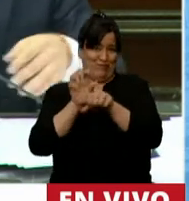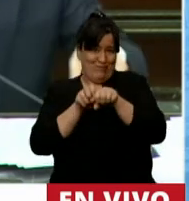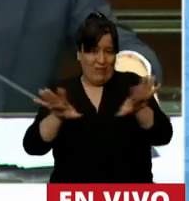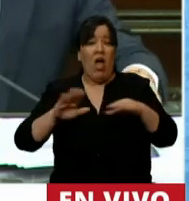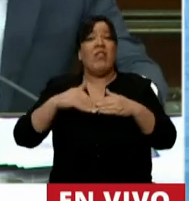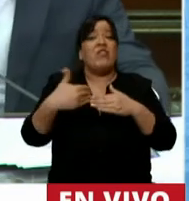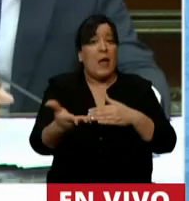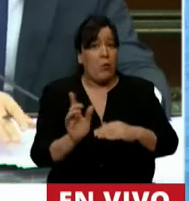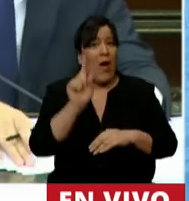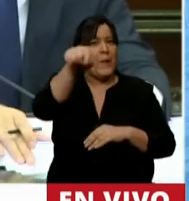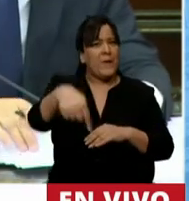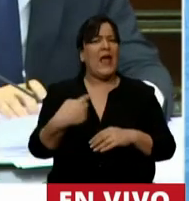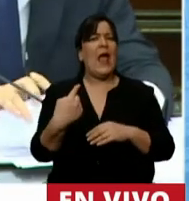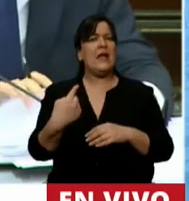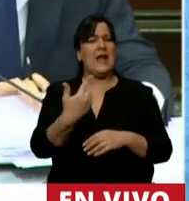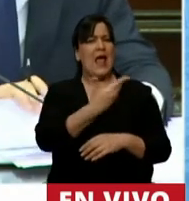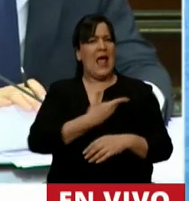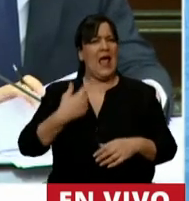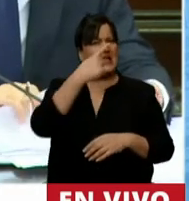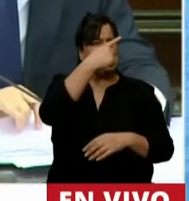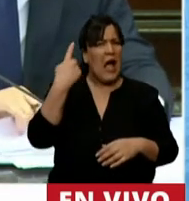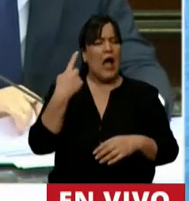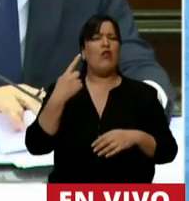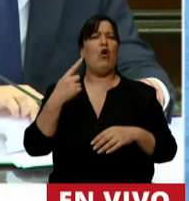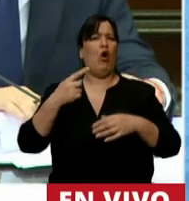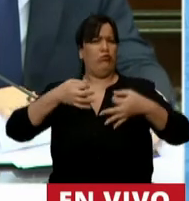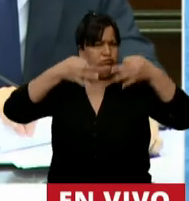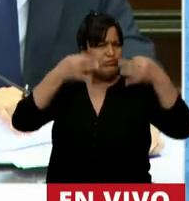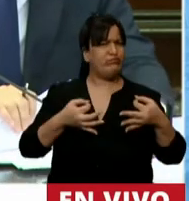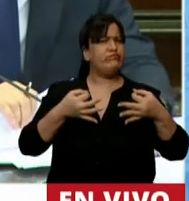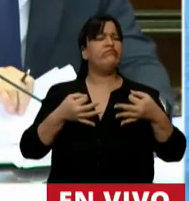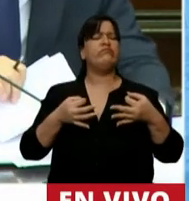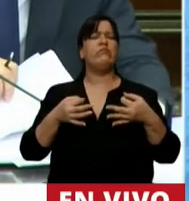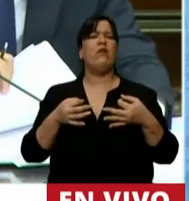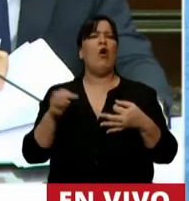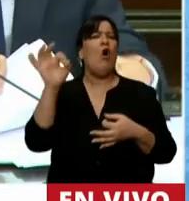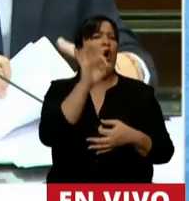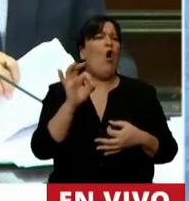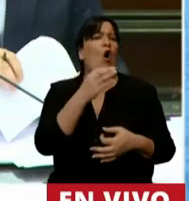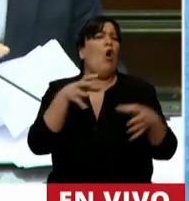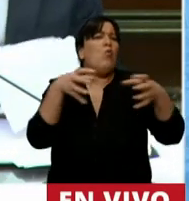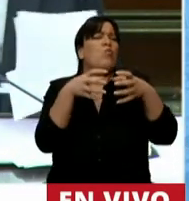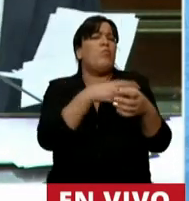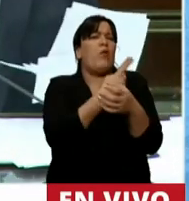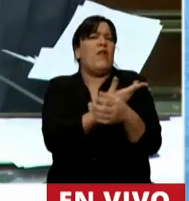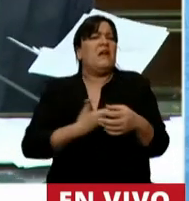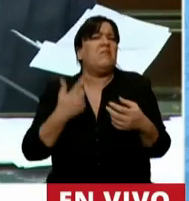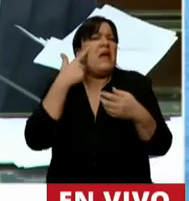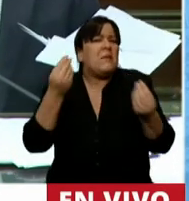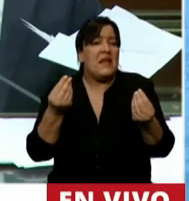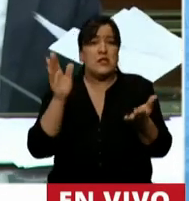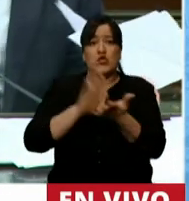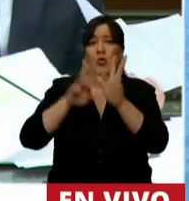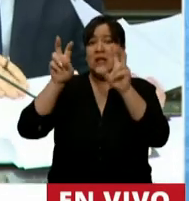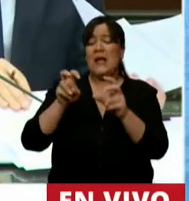será un mundo más estatista y aislacionista o el Ejecutivo cree que la economía privada y la